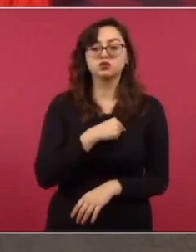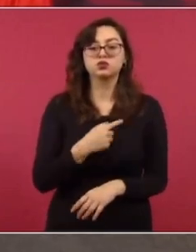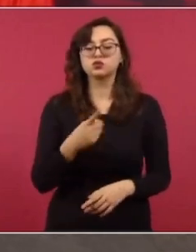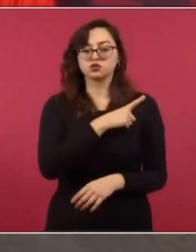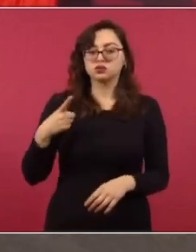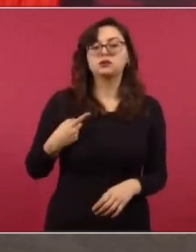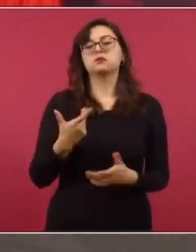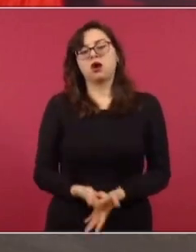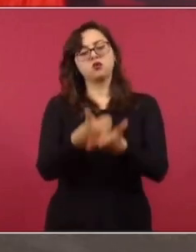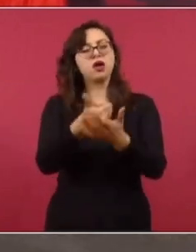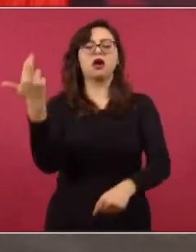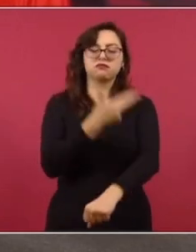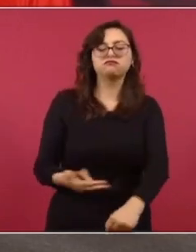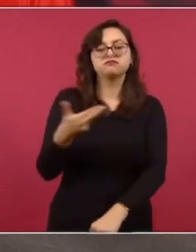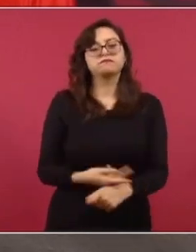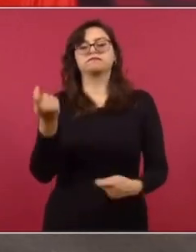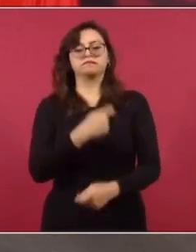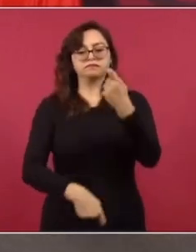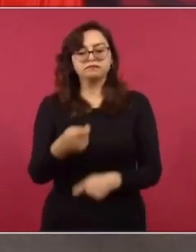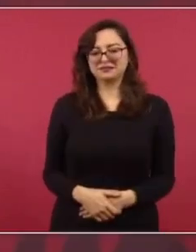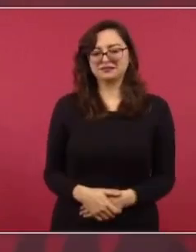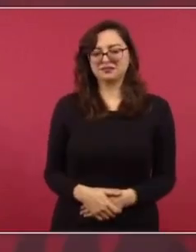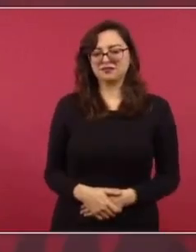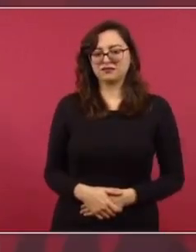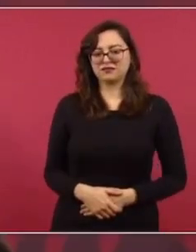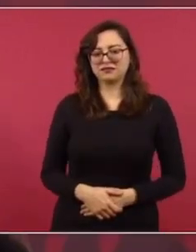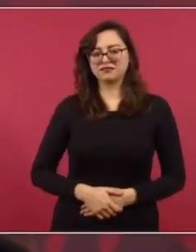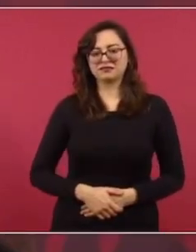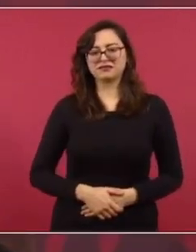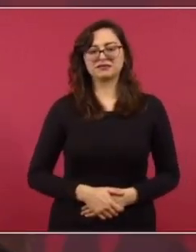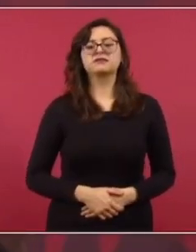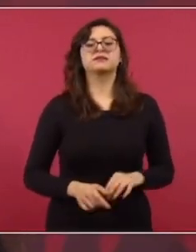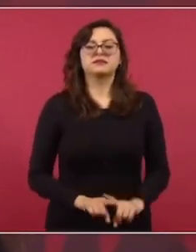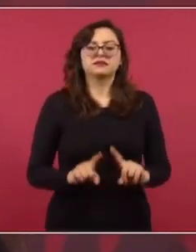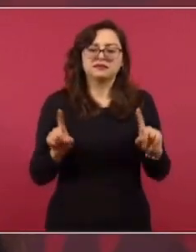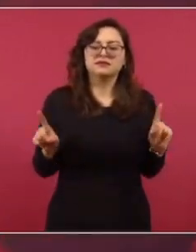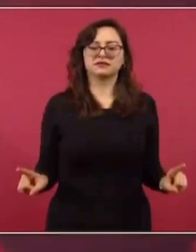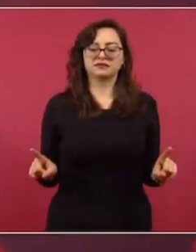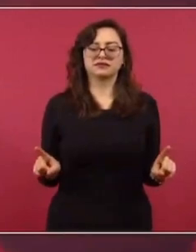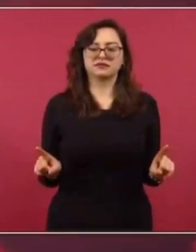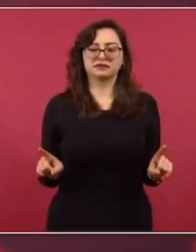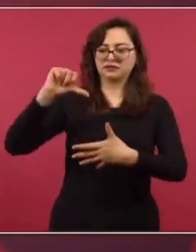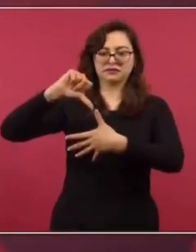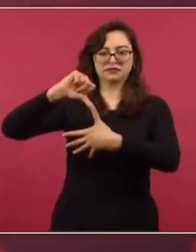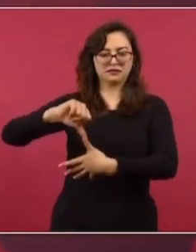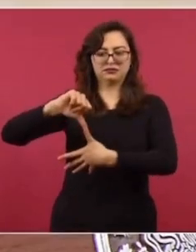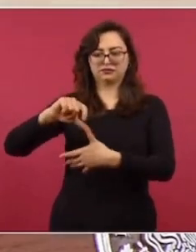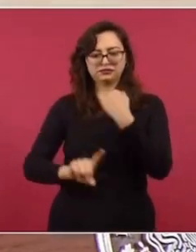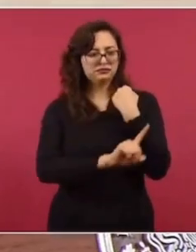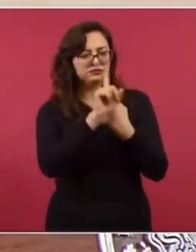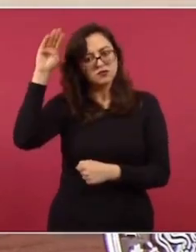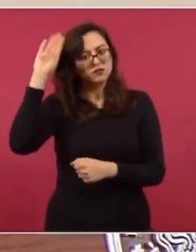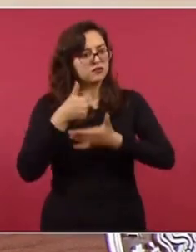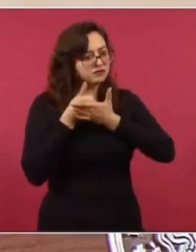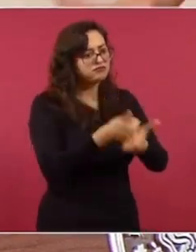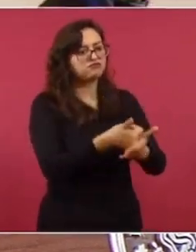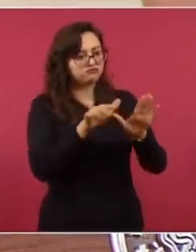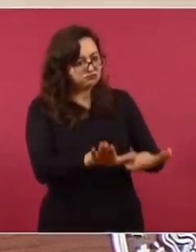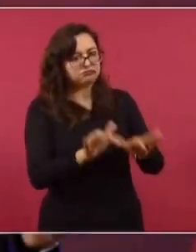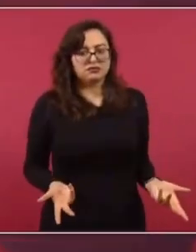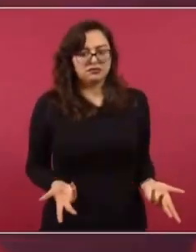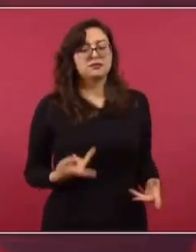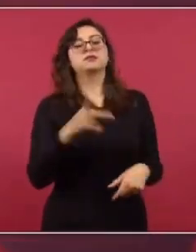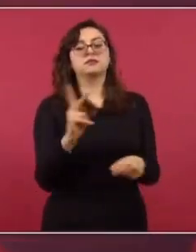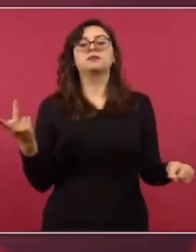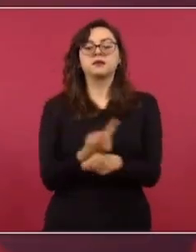gestiones, trámites para buscar un acuerdo. Cuba ha ayudado para la pacificación en Colombia y en otros países. Pero a ver, ¿cuáles son